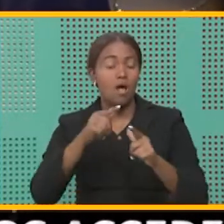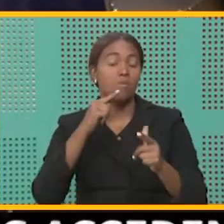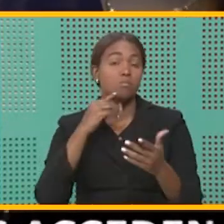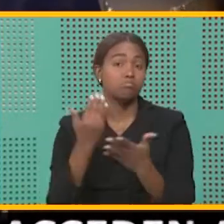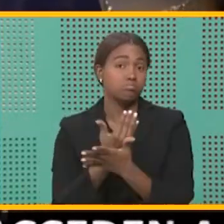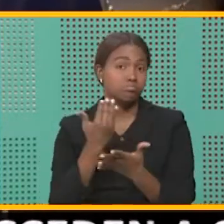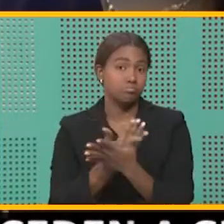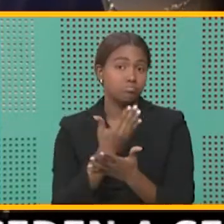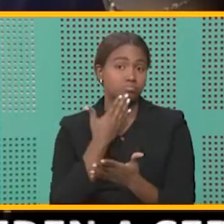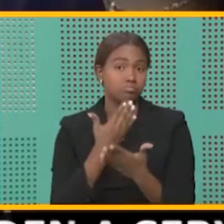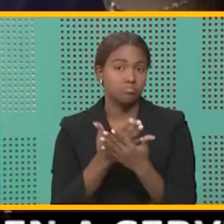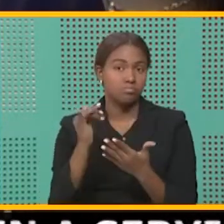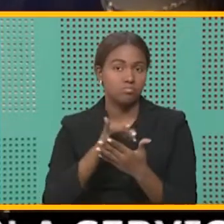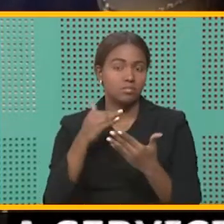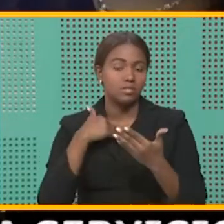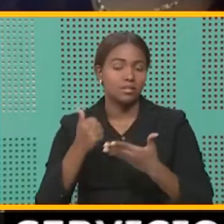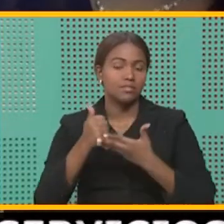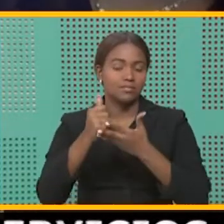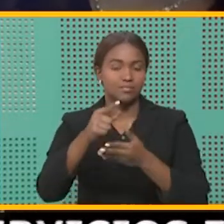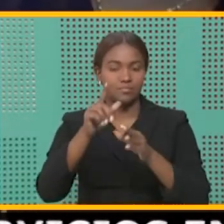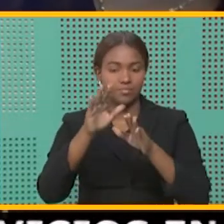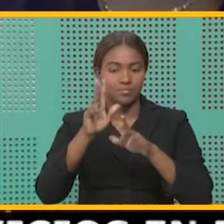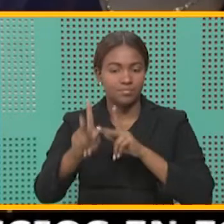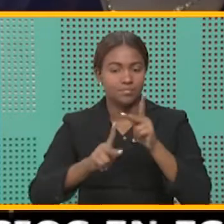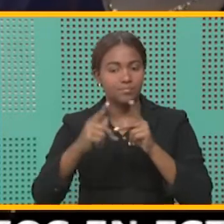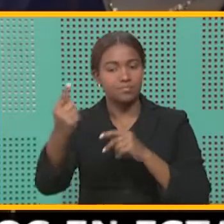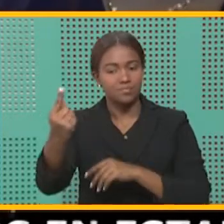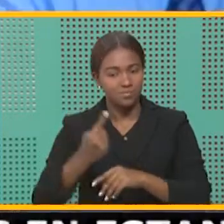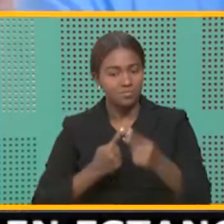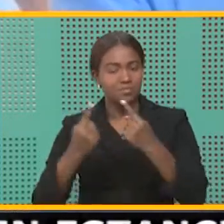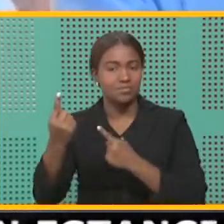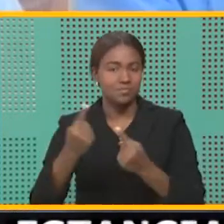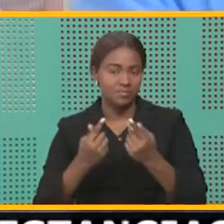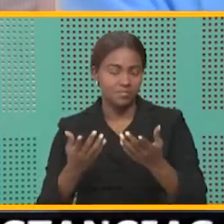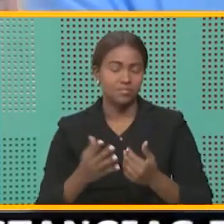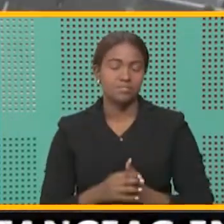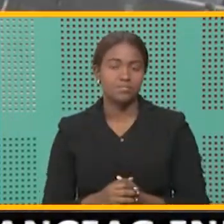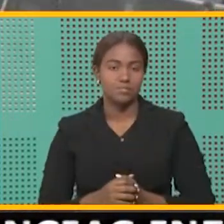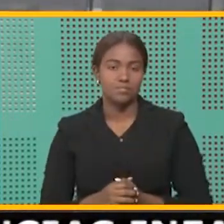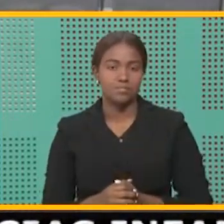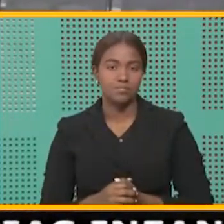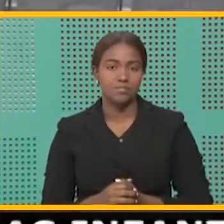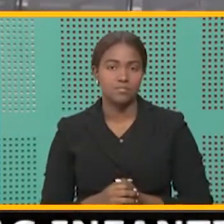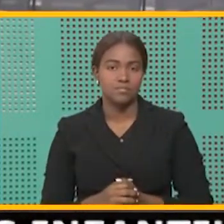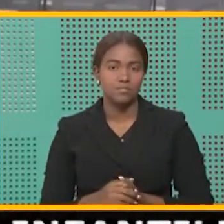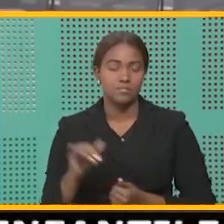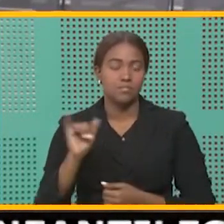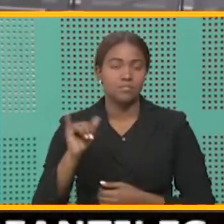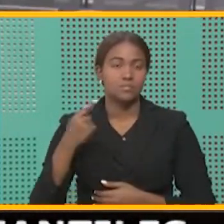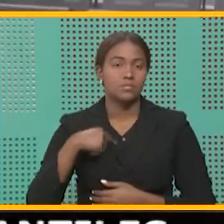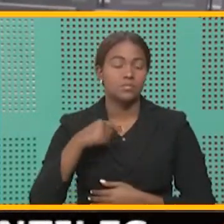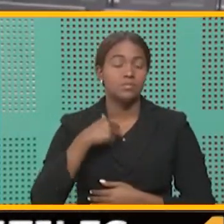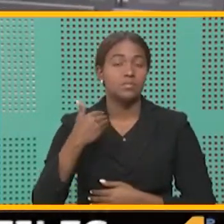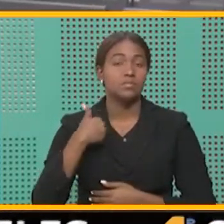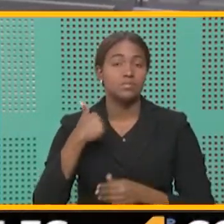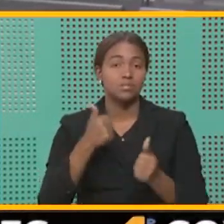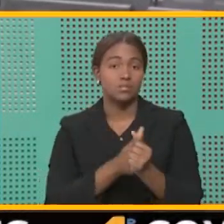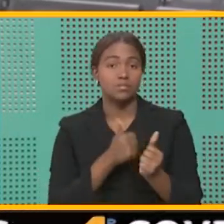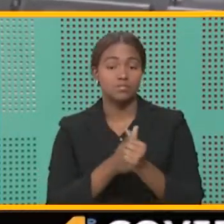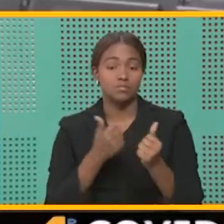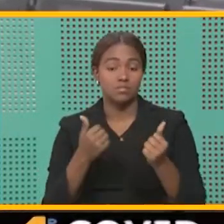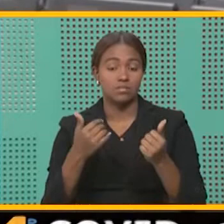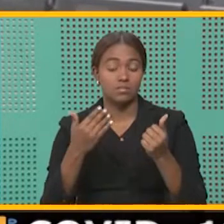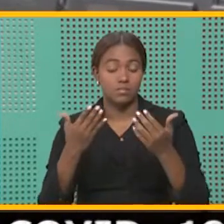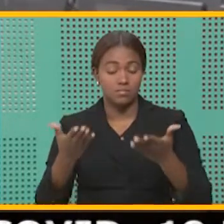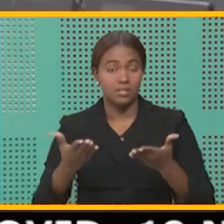y que dignifican al paciente, al dominicano y al cibaeño. Bueno, hacemos crecimiento hoy en día